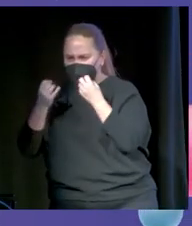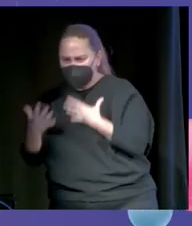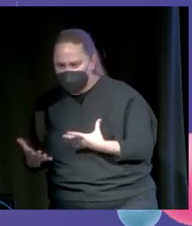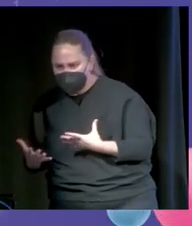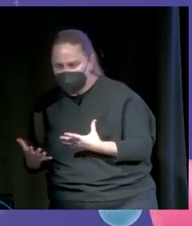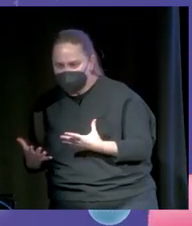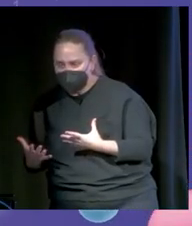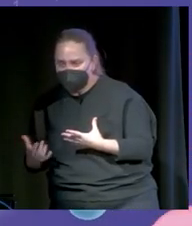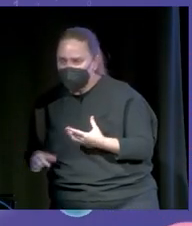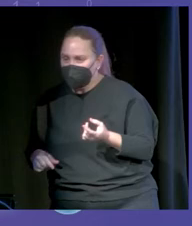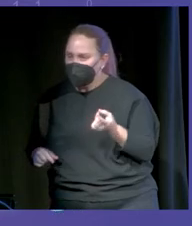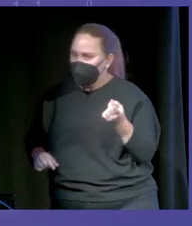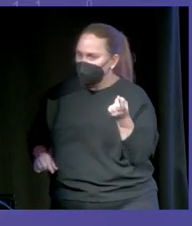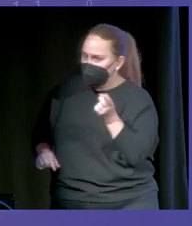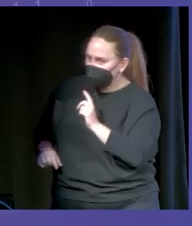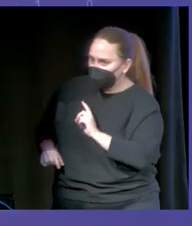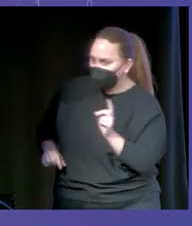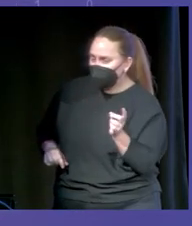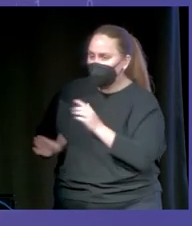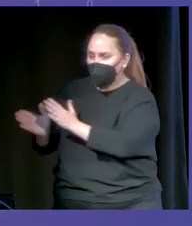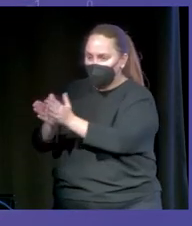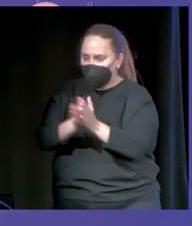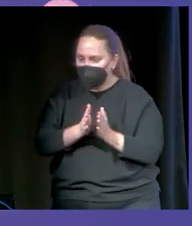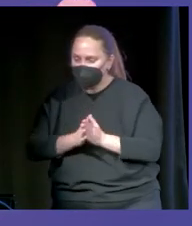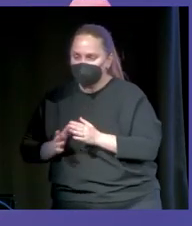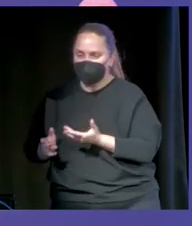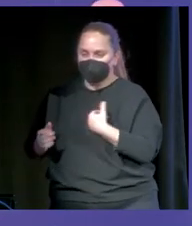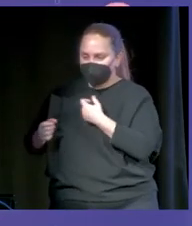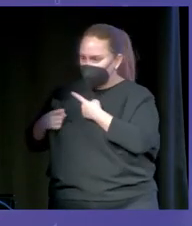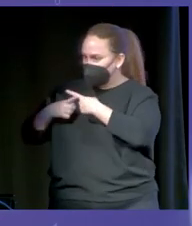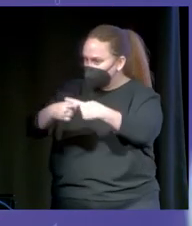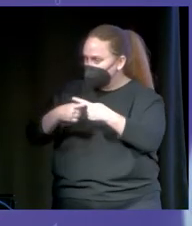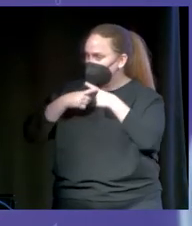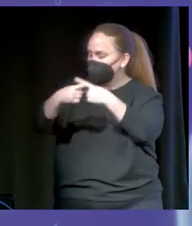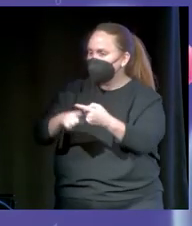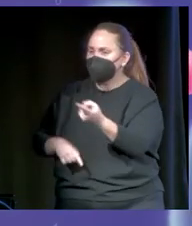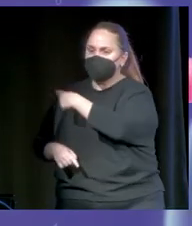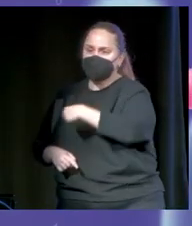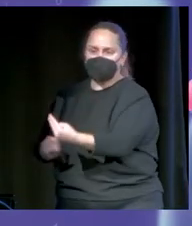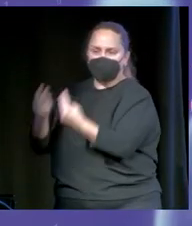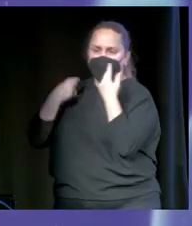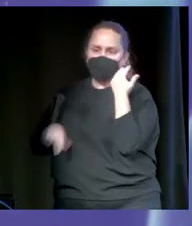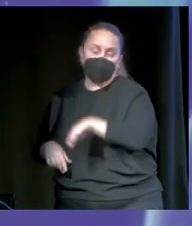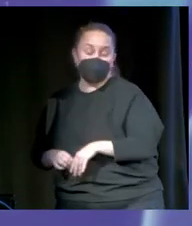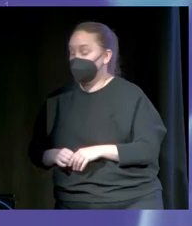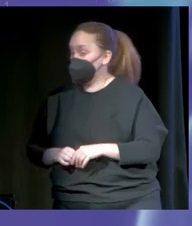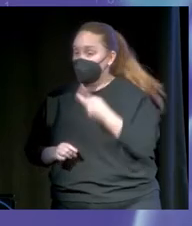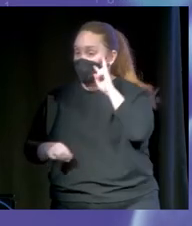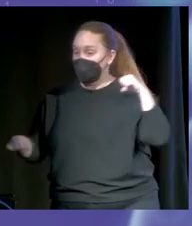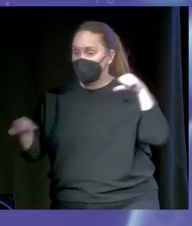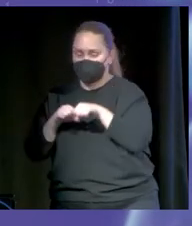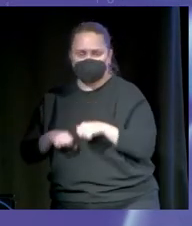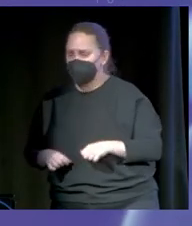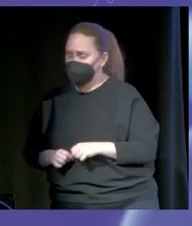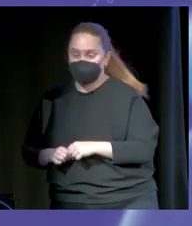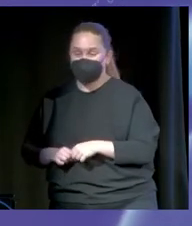¿No pueden llegar a ver mal que yo esté haciendo este tipo de divulgación? La respuesta es que no. Y mi experiencia es que al final los médicos,